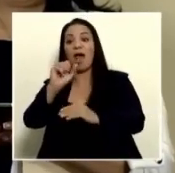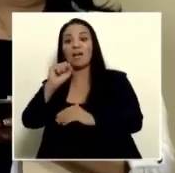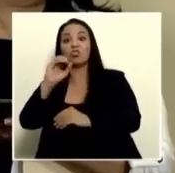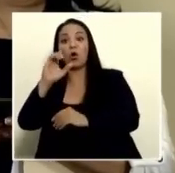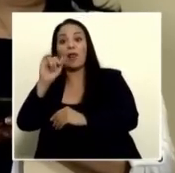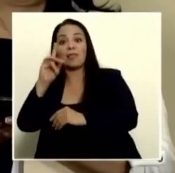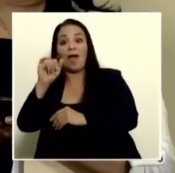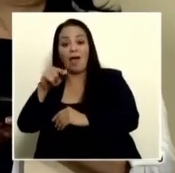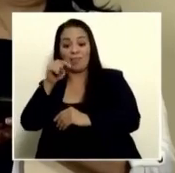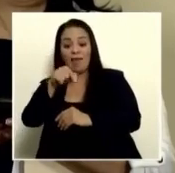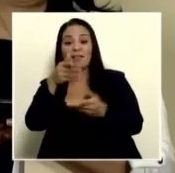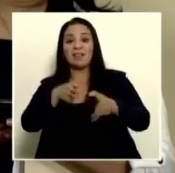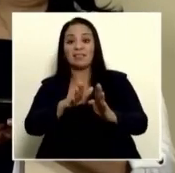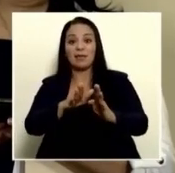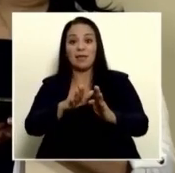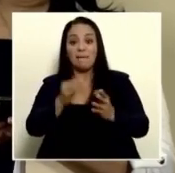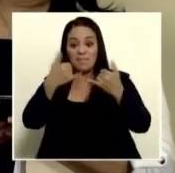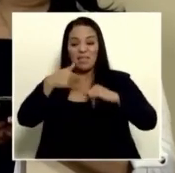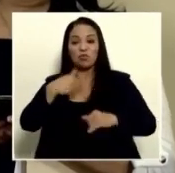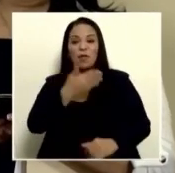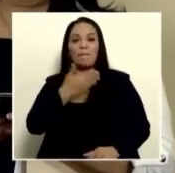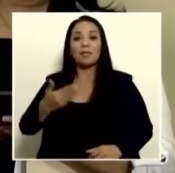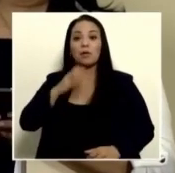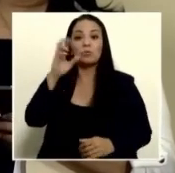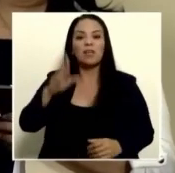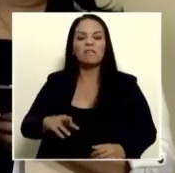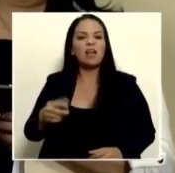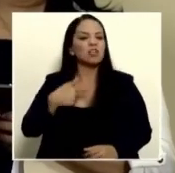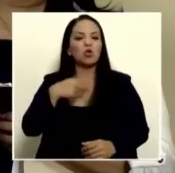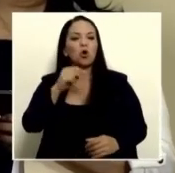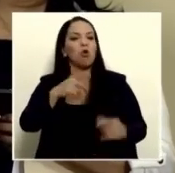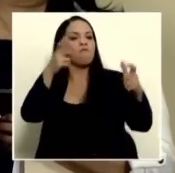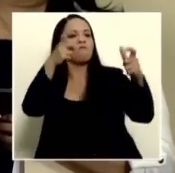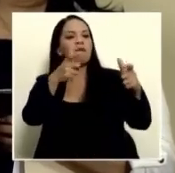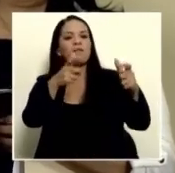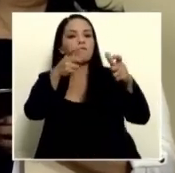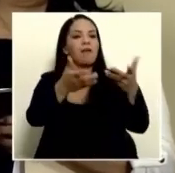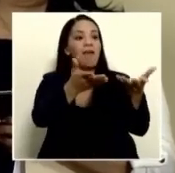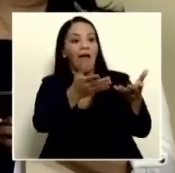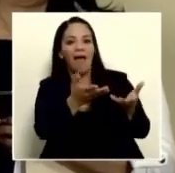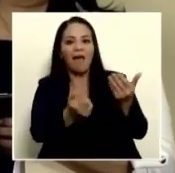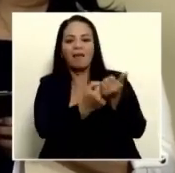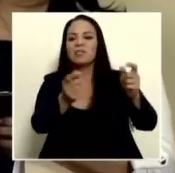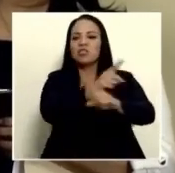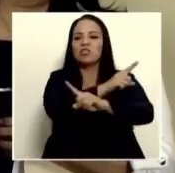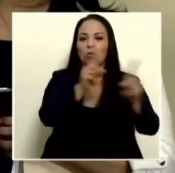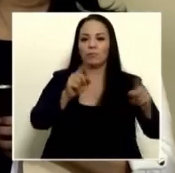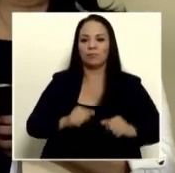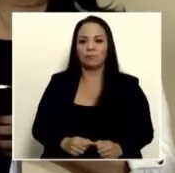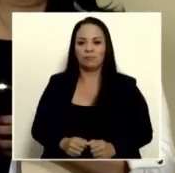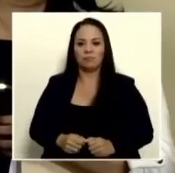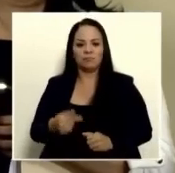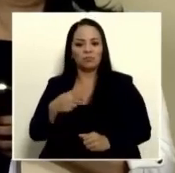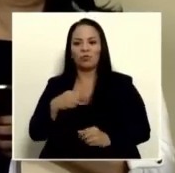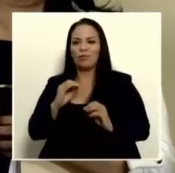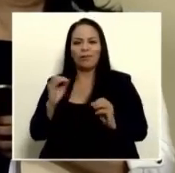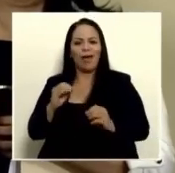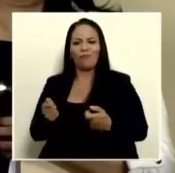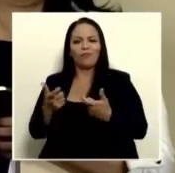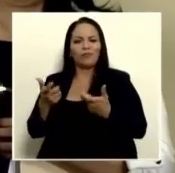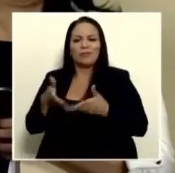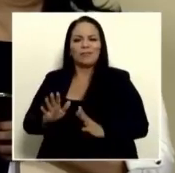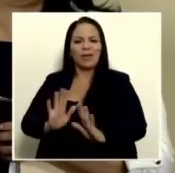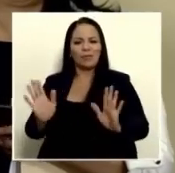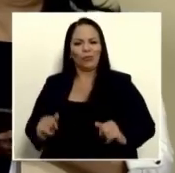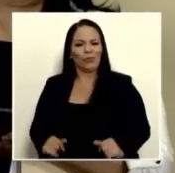sea presidente de la República sin abolengo sin fortuna de nacimiento esto no se trata